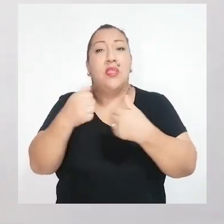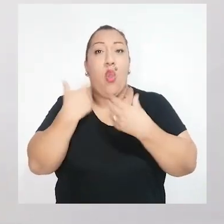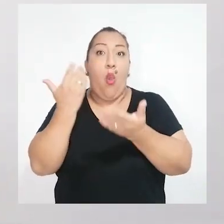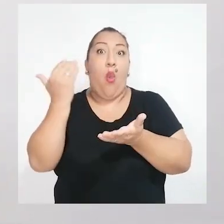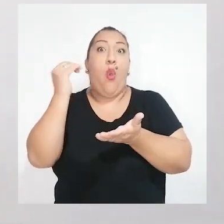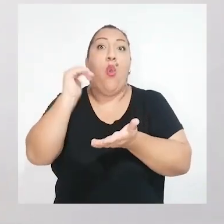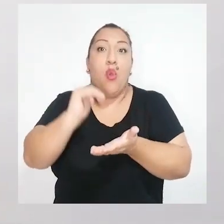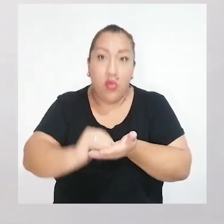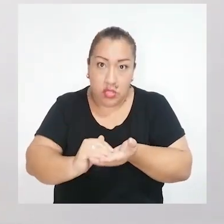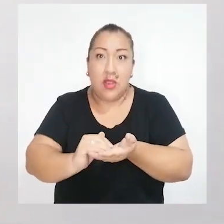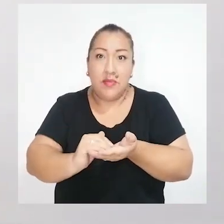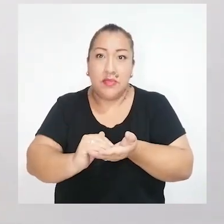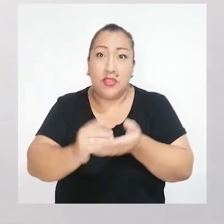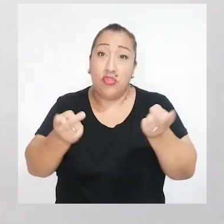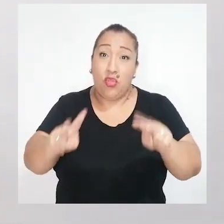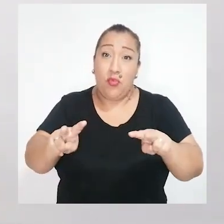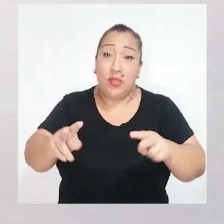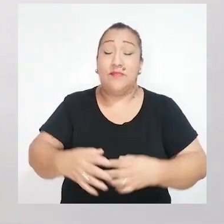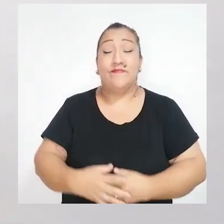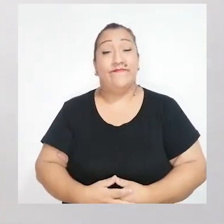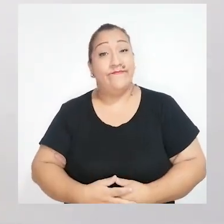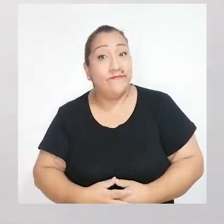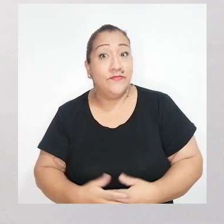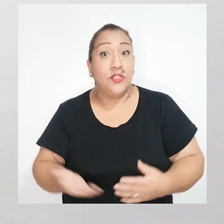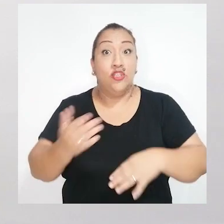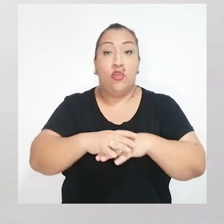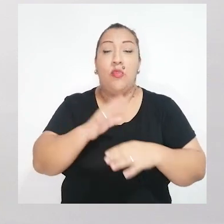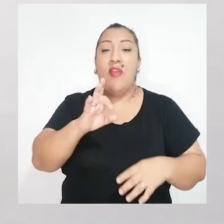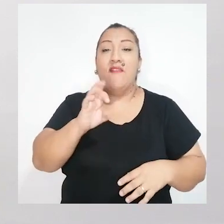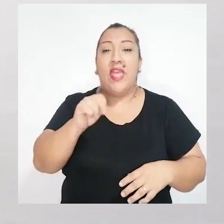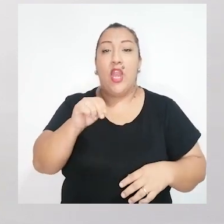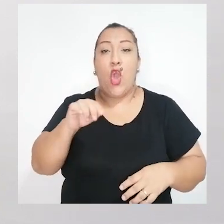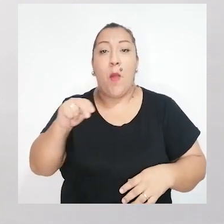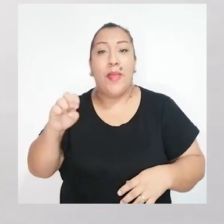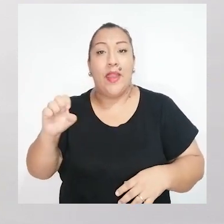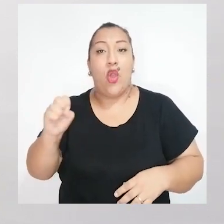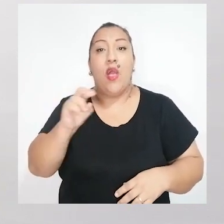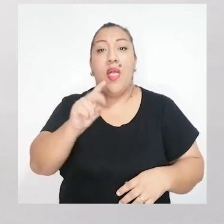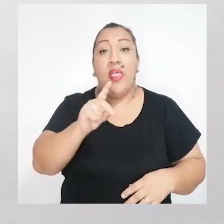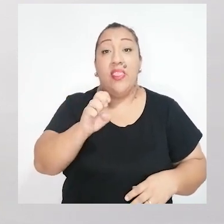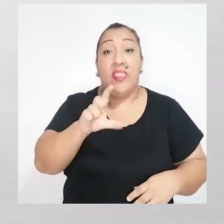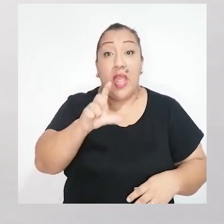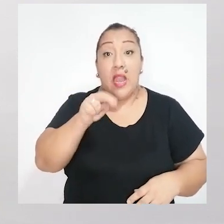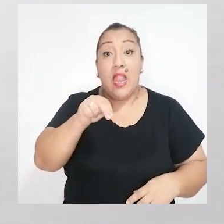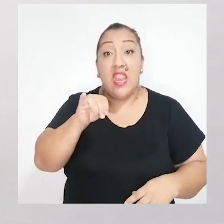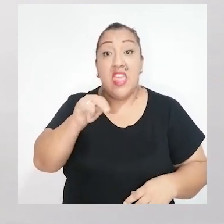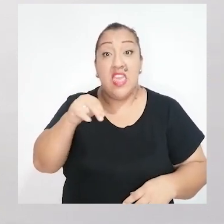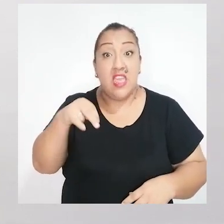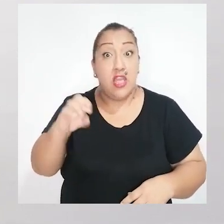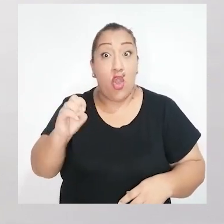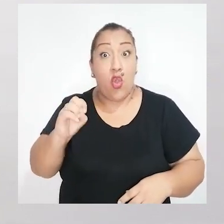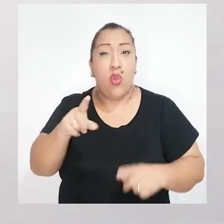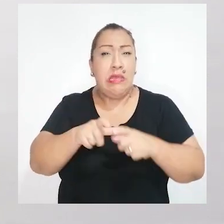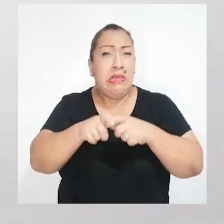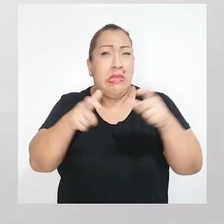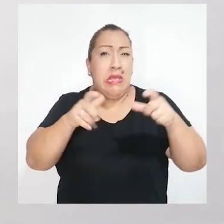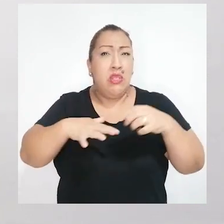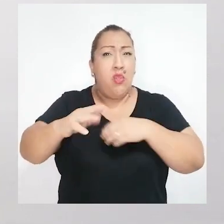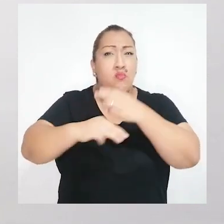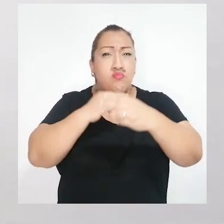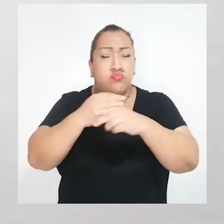para los próximos meses tendremos un fenómeno del niño de grandes dimensiones en el contexto de un fenómeno del niño global que afectará